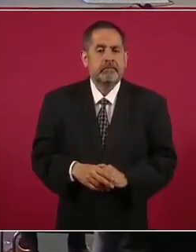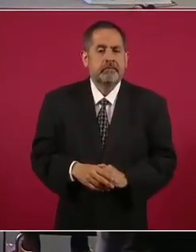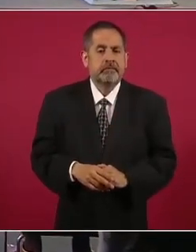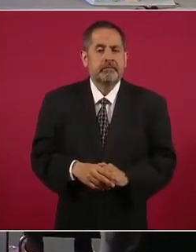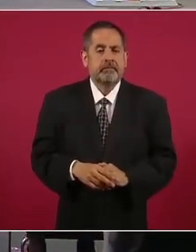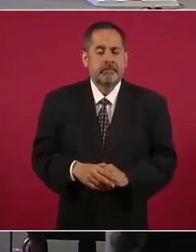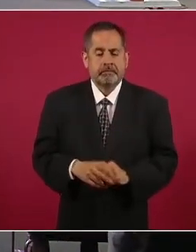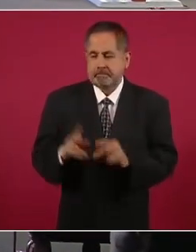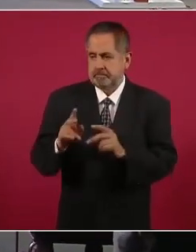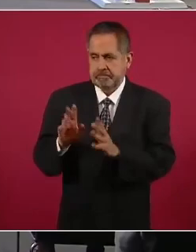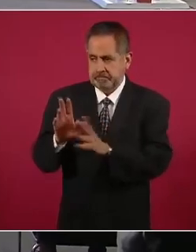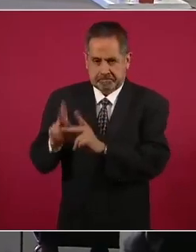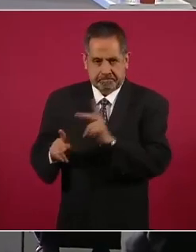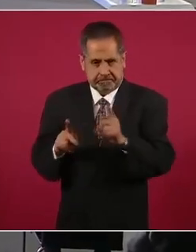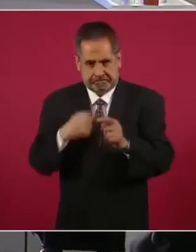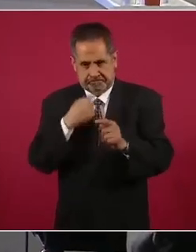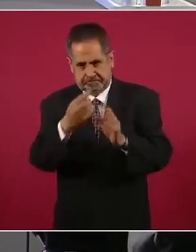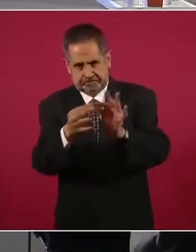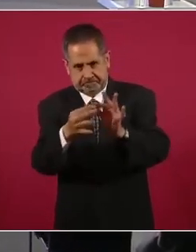hago un paréntesis.